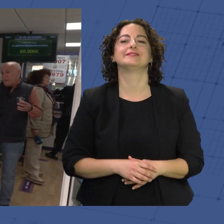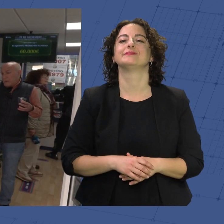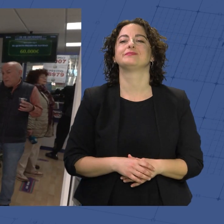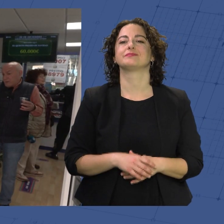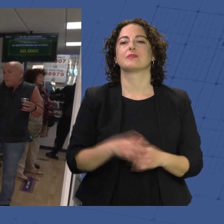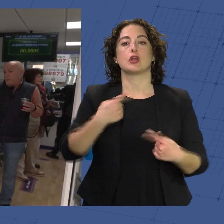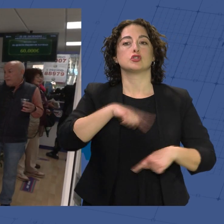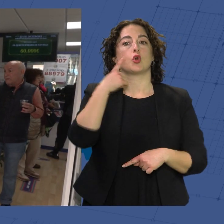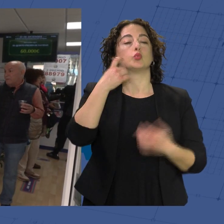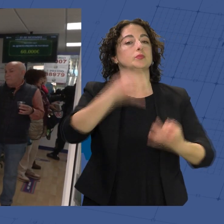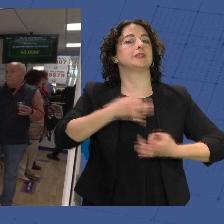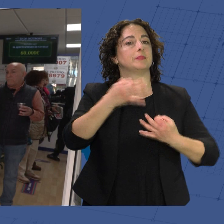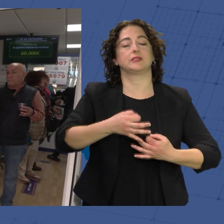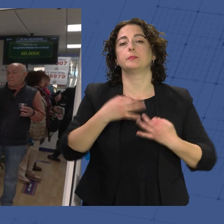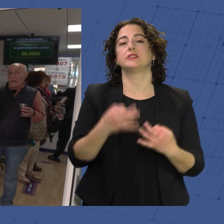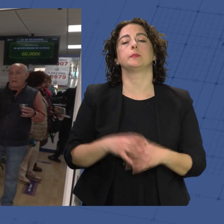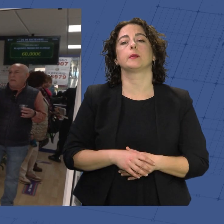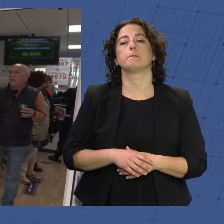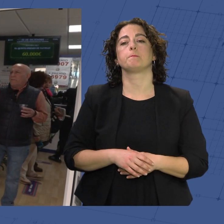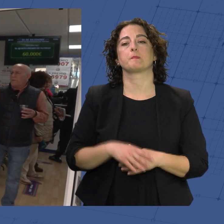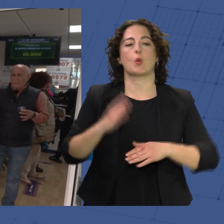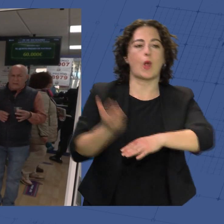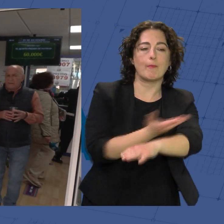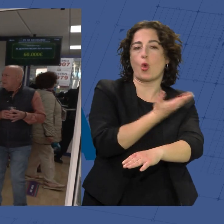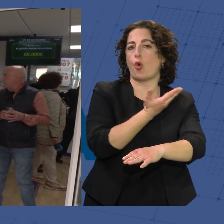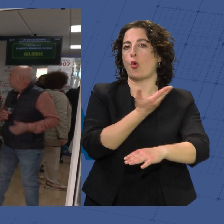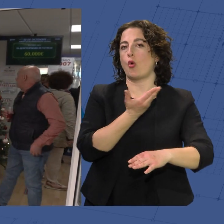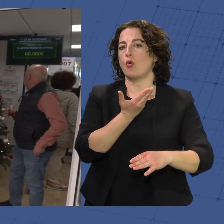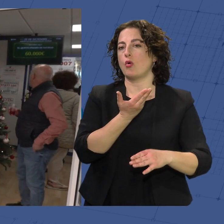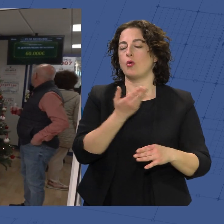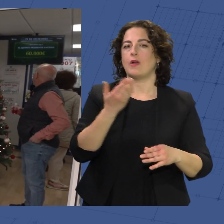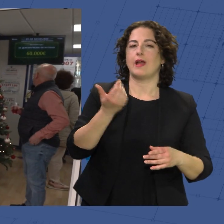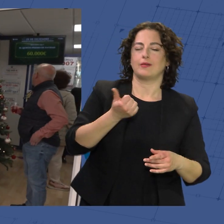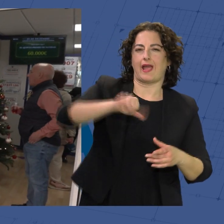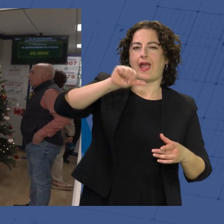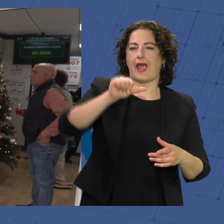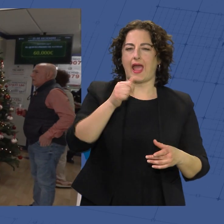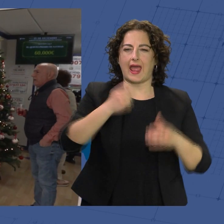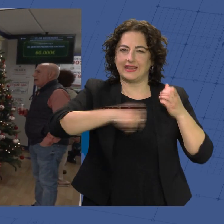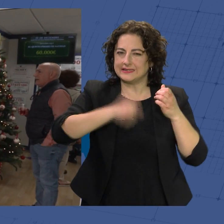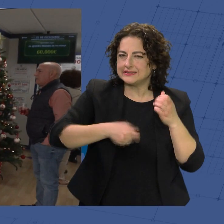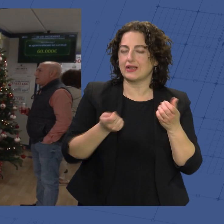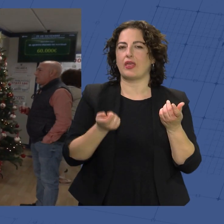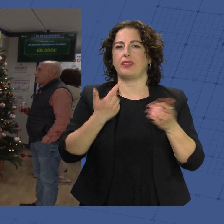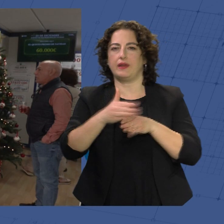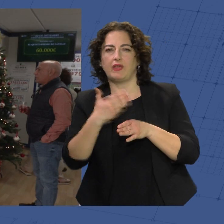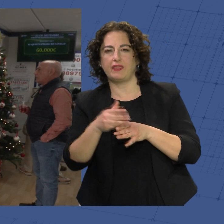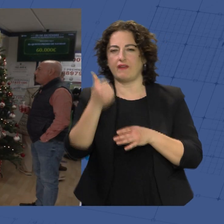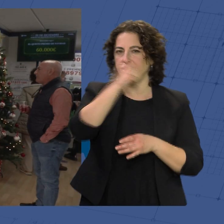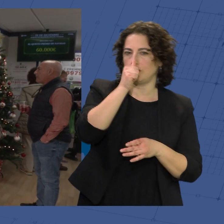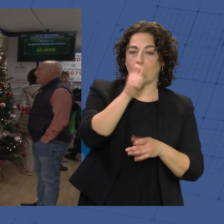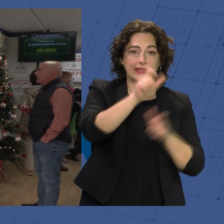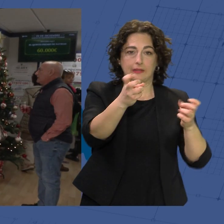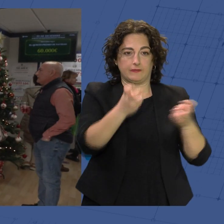tenemos costumbre siempre, de abrir un jamón, anís, cerveza, vino, la gente viene desde muy temprano,